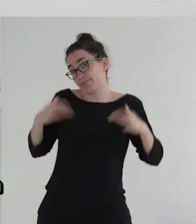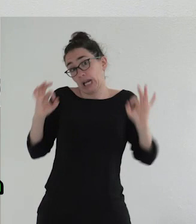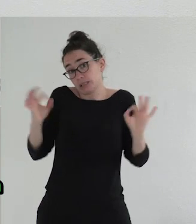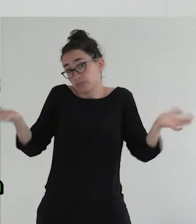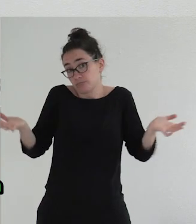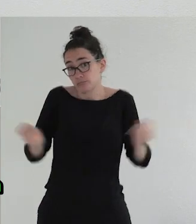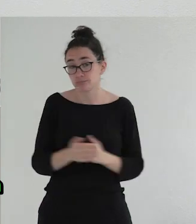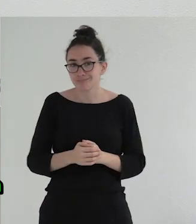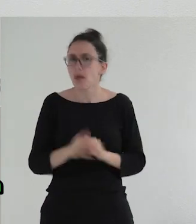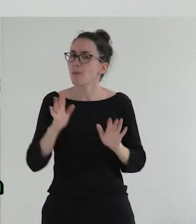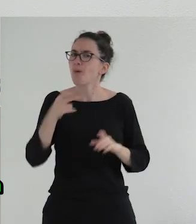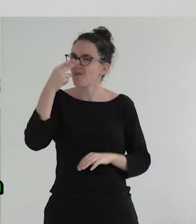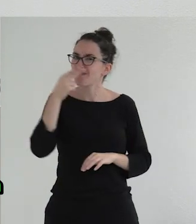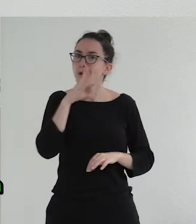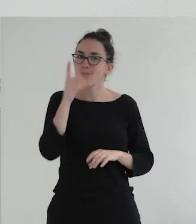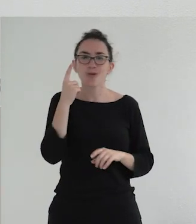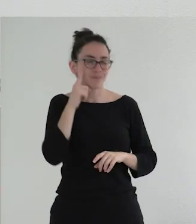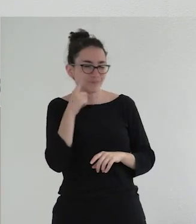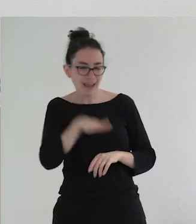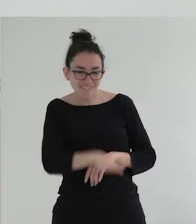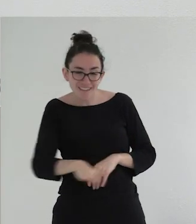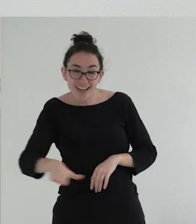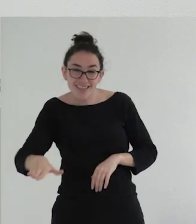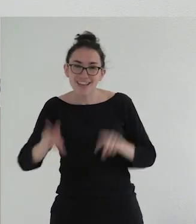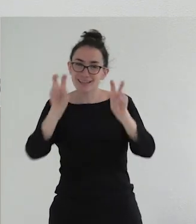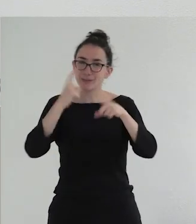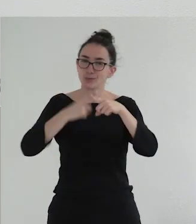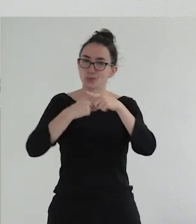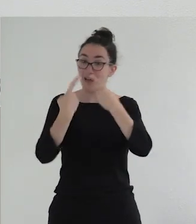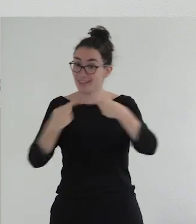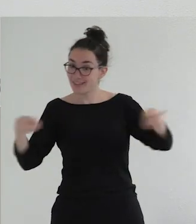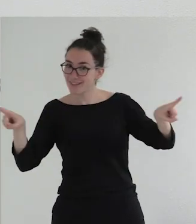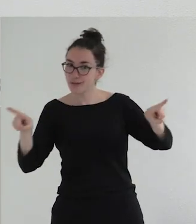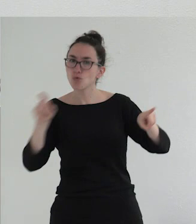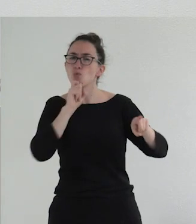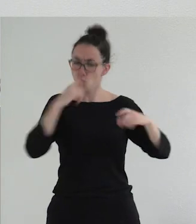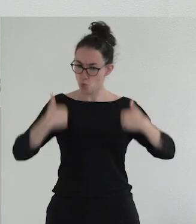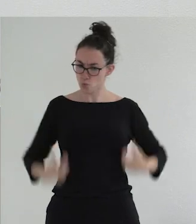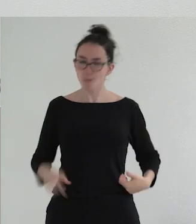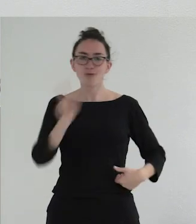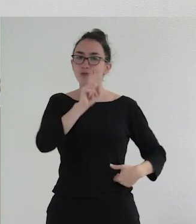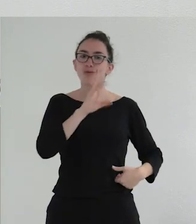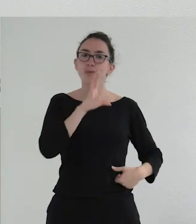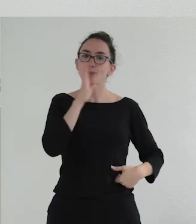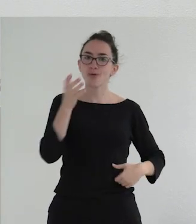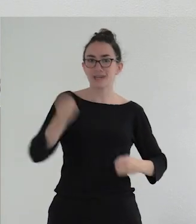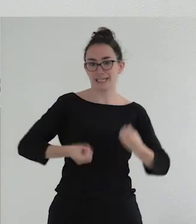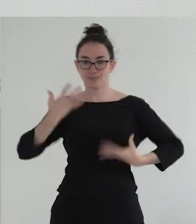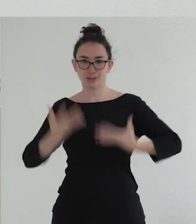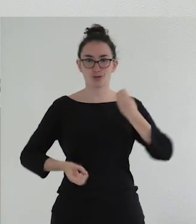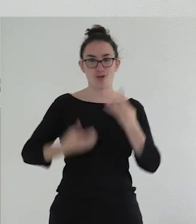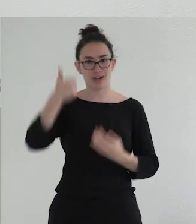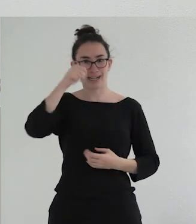Pero es muy interesante porque el aprendizaje de la diferenciación sexual en la infancia, a pesar de lo que se pretende, no se hace a través del cuerpo. Se hace a través de las expresiones de